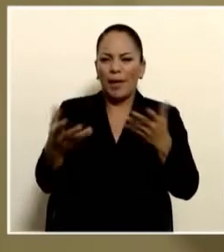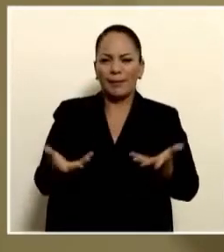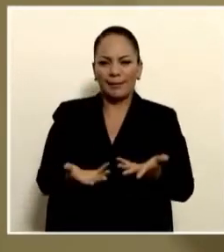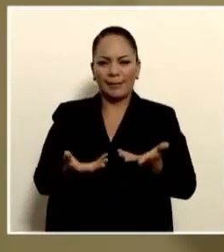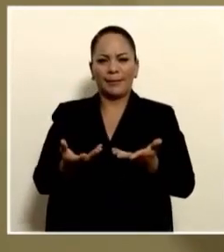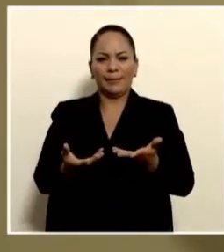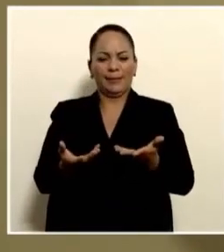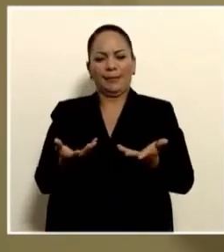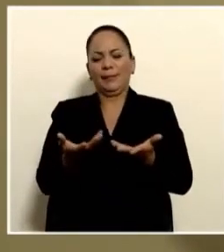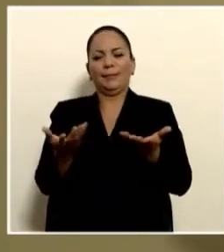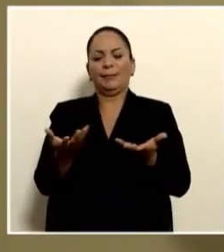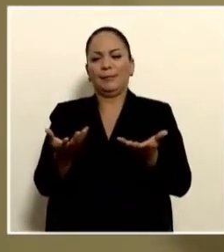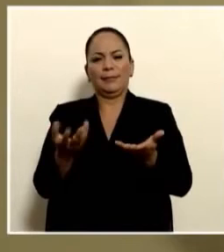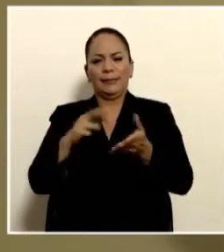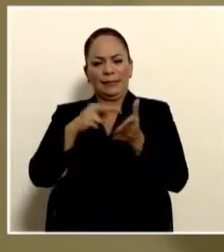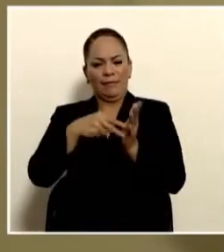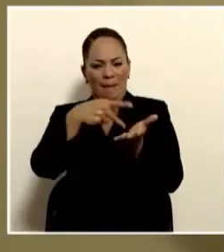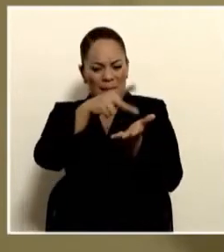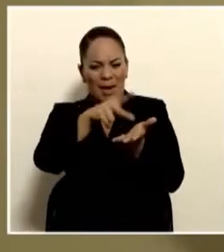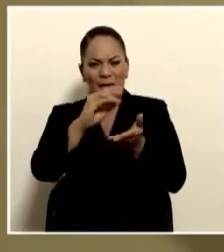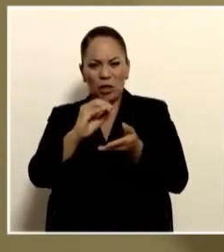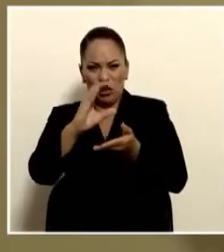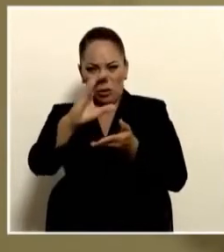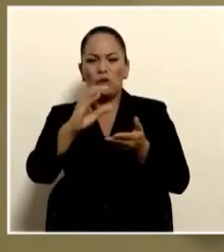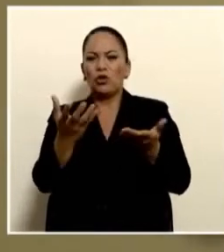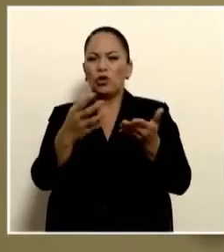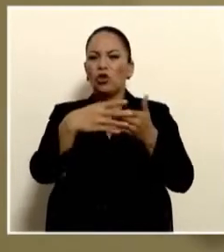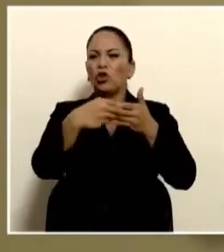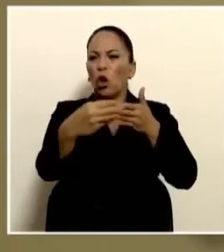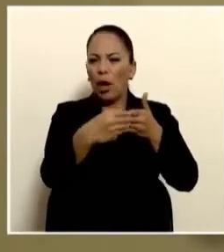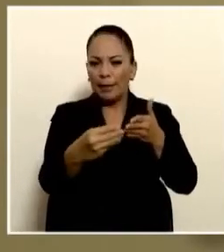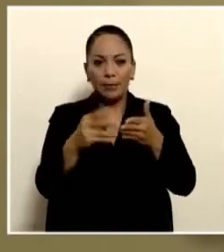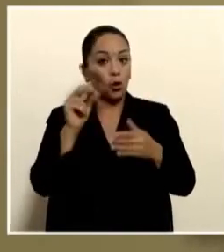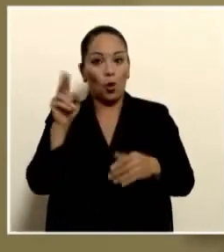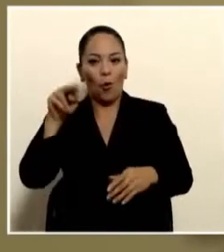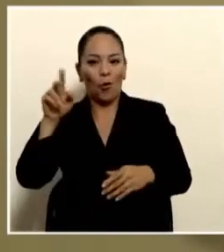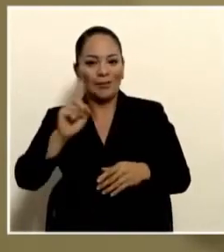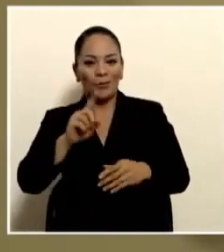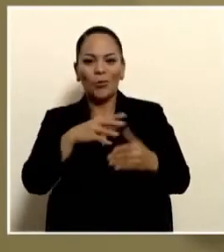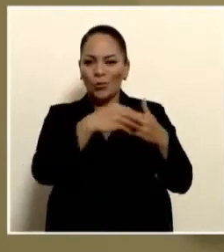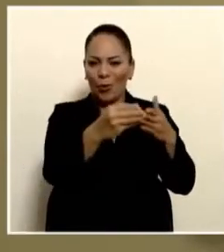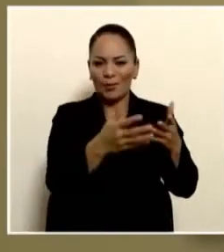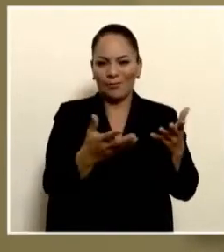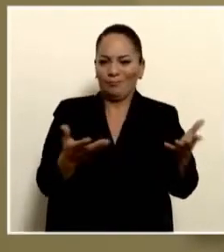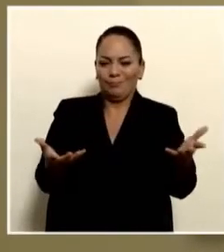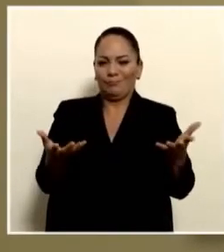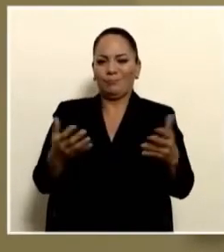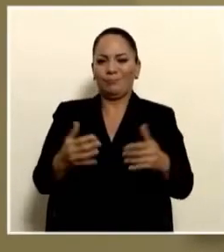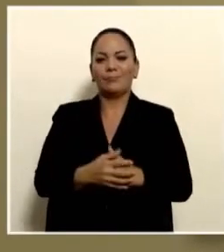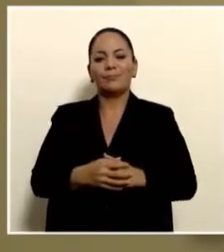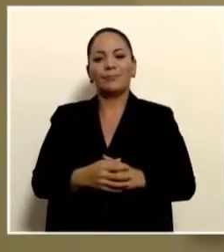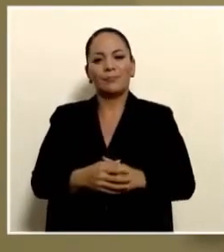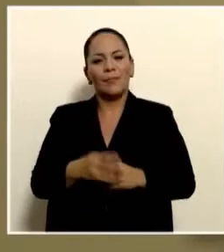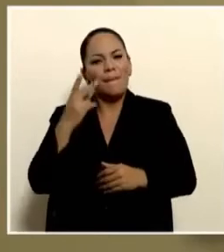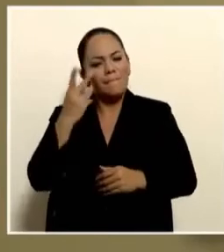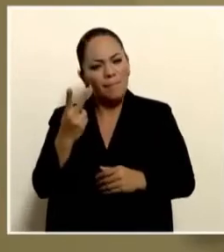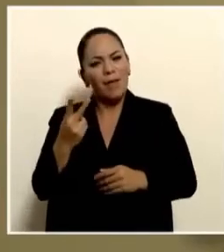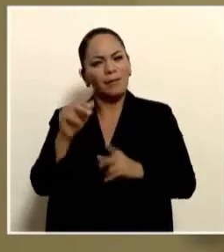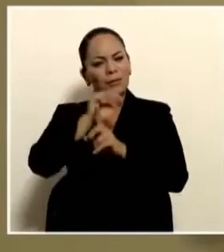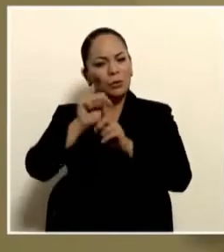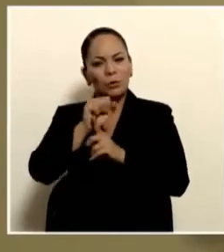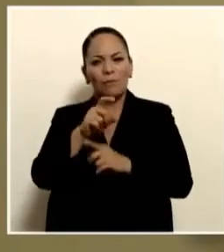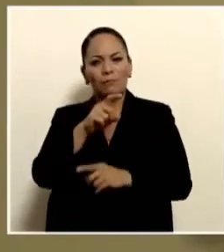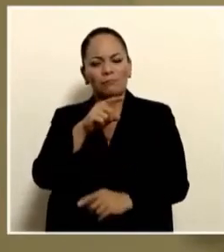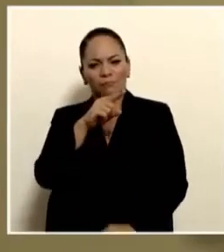Es decir, hay que pagarles en dólares, no en colones, no, en dólares. Entonces, vean qué triste.